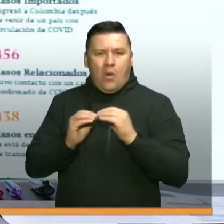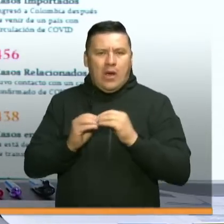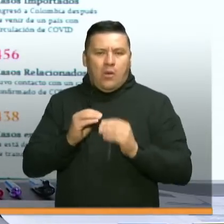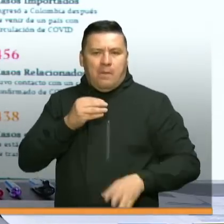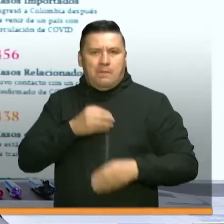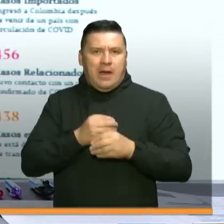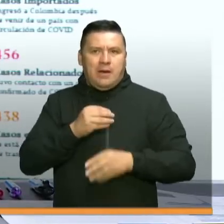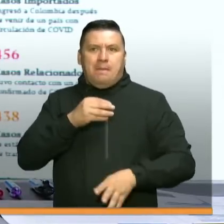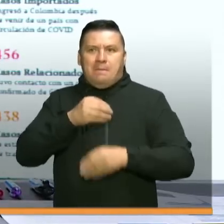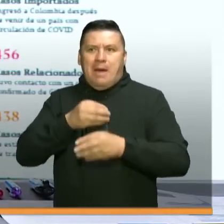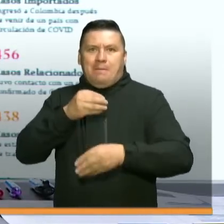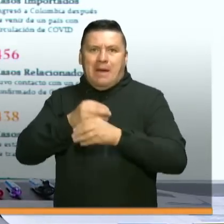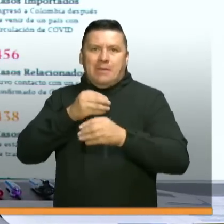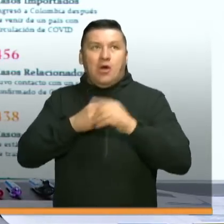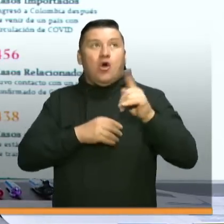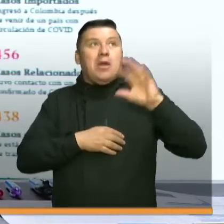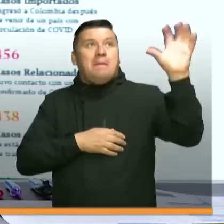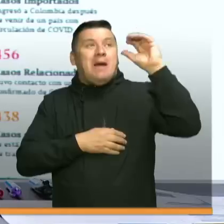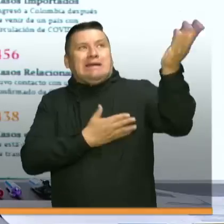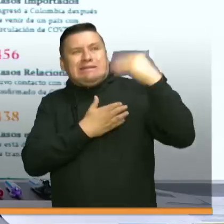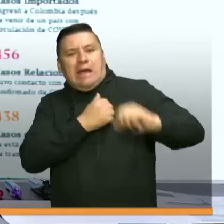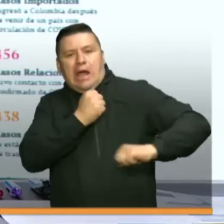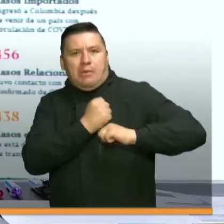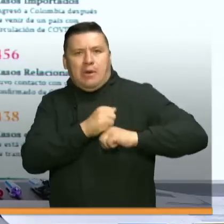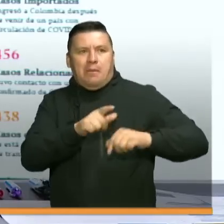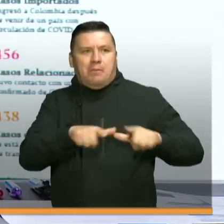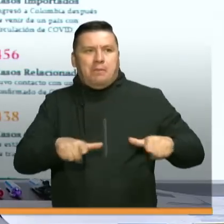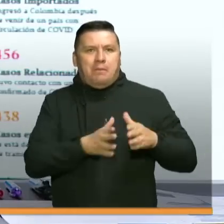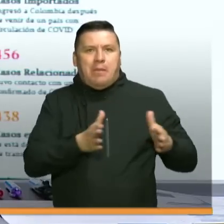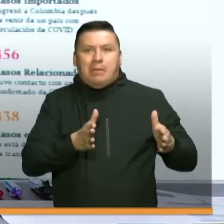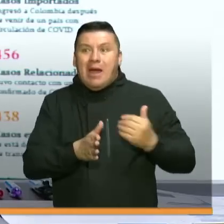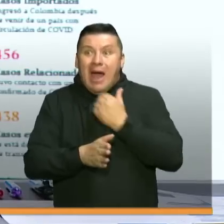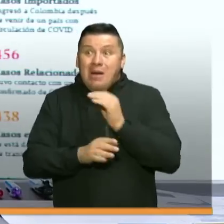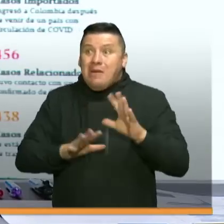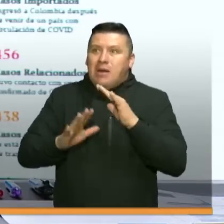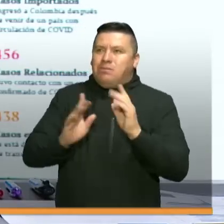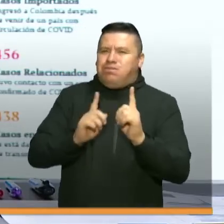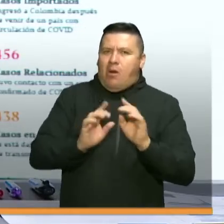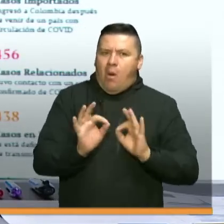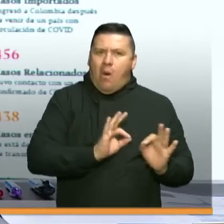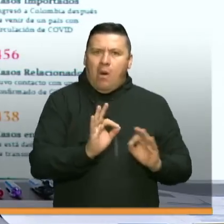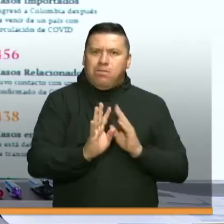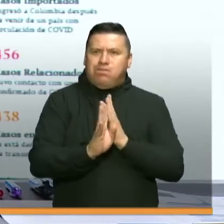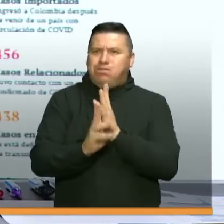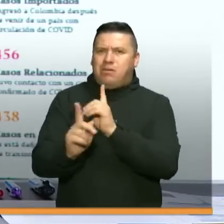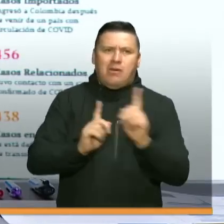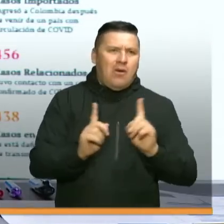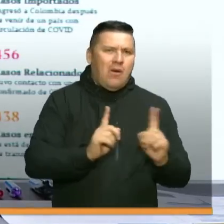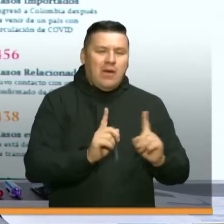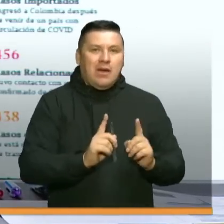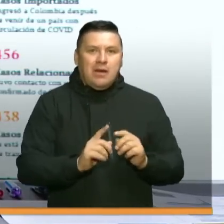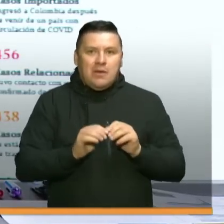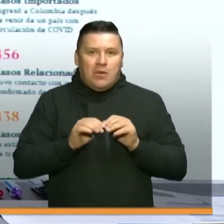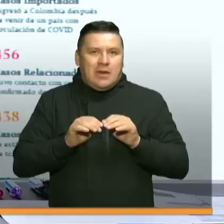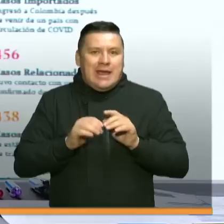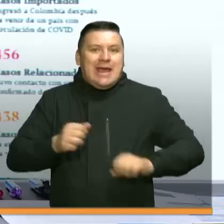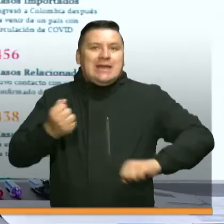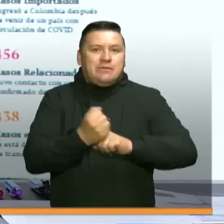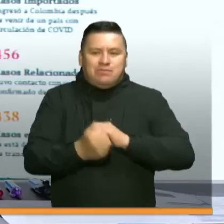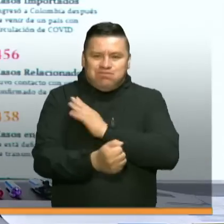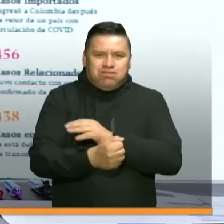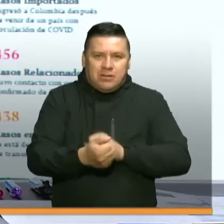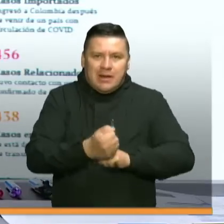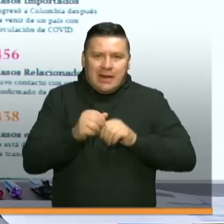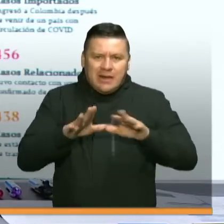implementos que vengan de los países que nos los han donado, países donde estamos comprando y por supuesto seguir fortaleciendo esa red. ¿Por qué